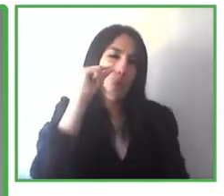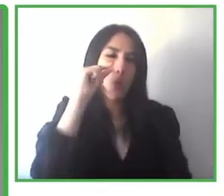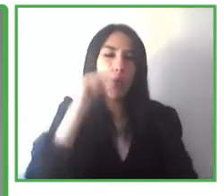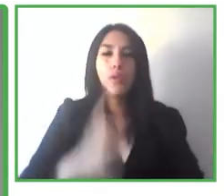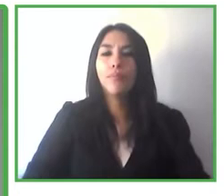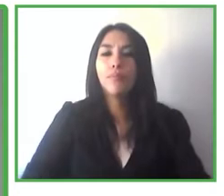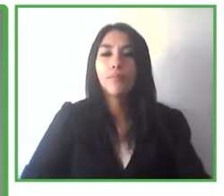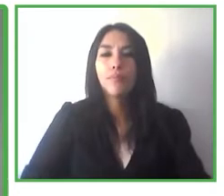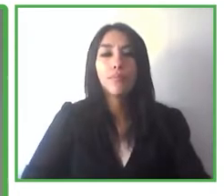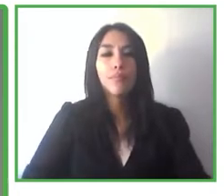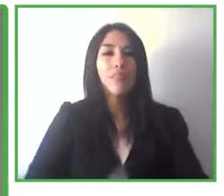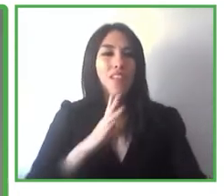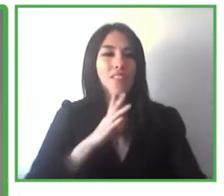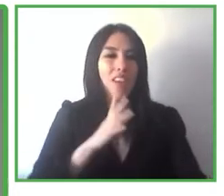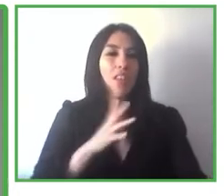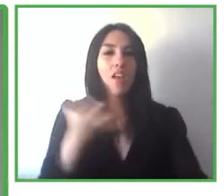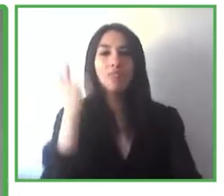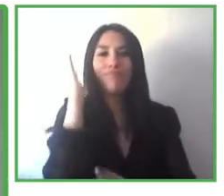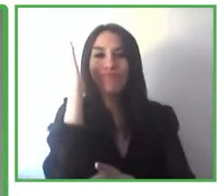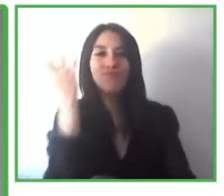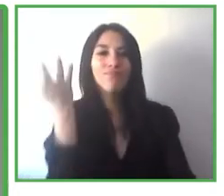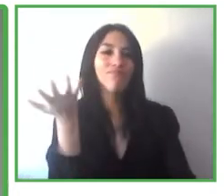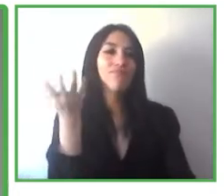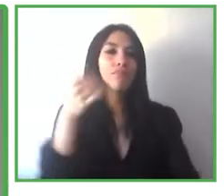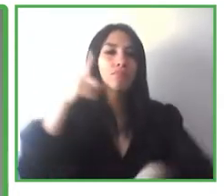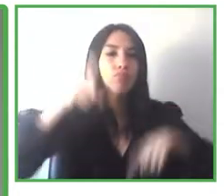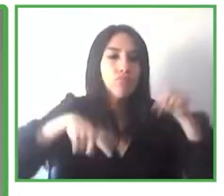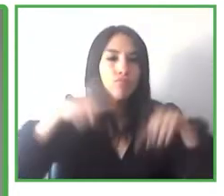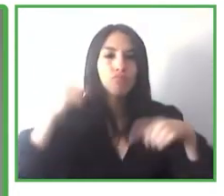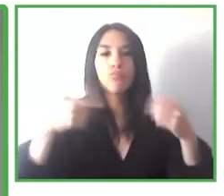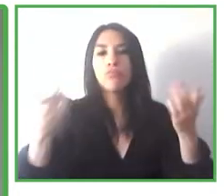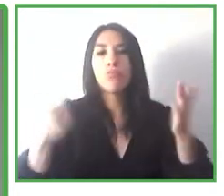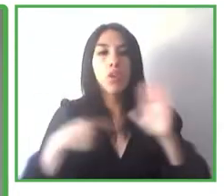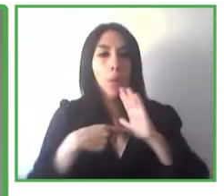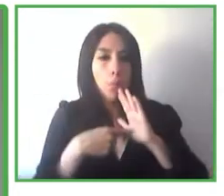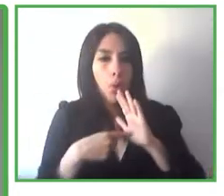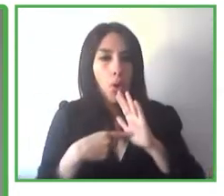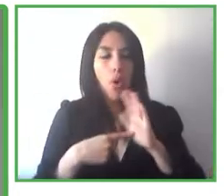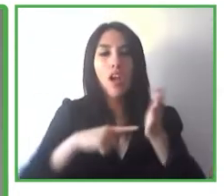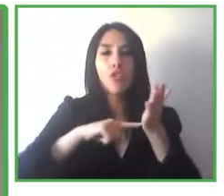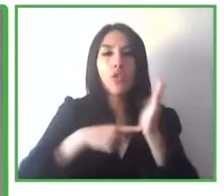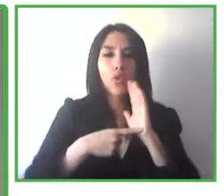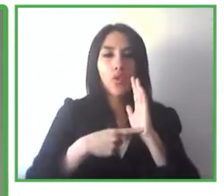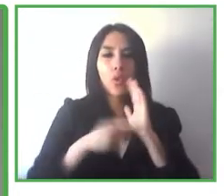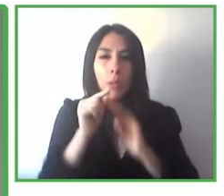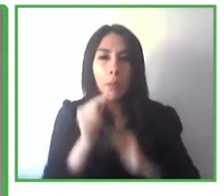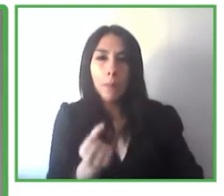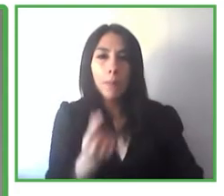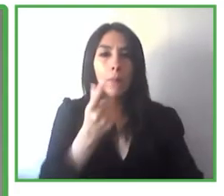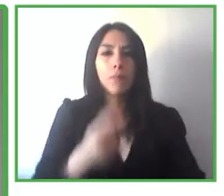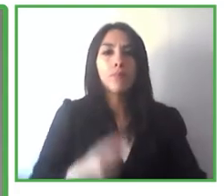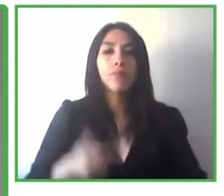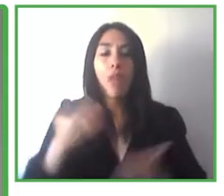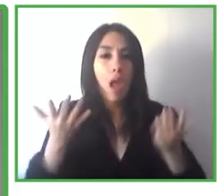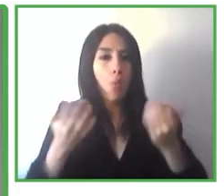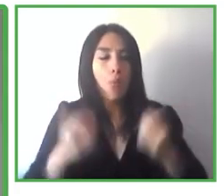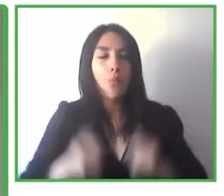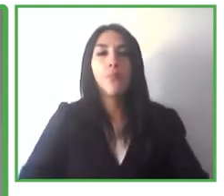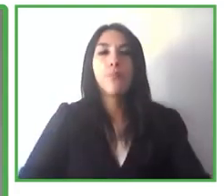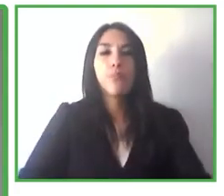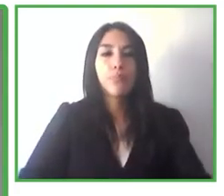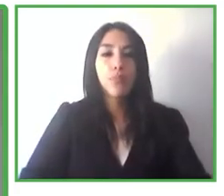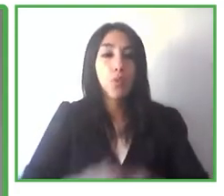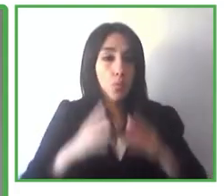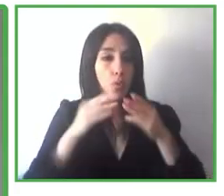algunos ejemplos que podríamos decir de tecnologías innovadoras, tecnologías de vanguardia, que a muchos de nosotros nos van a sonar, pues